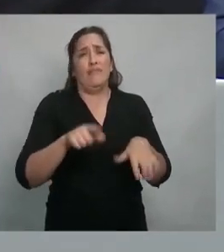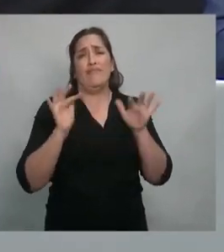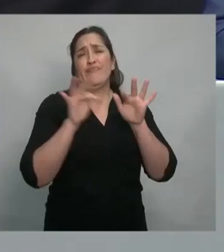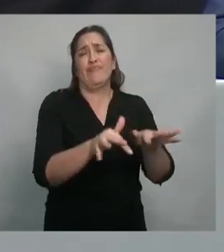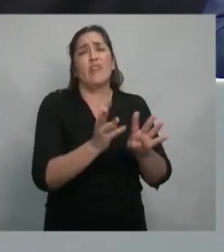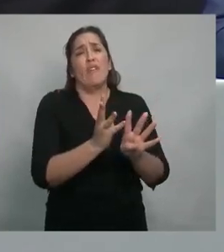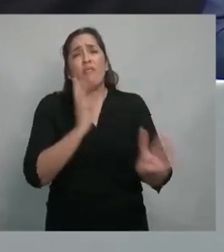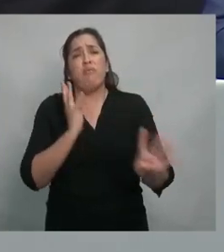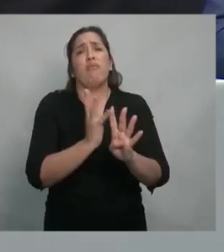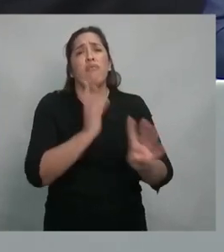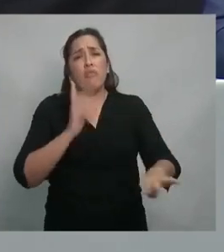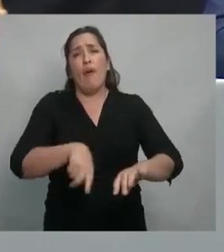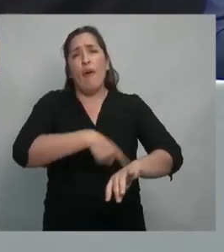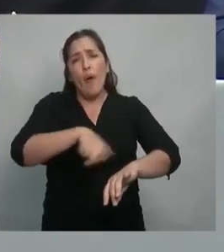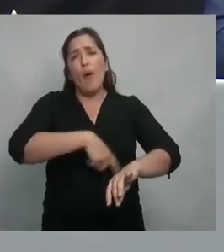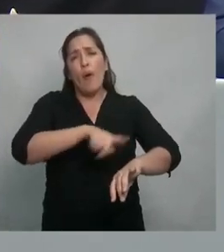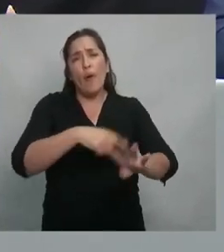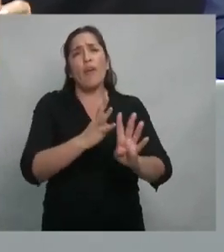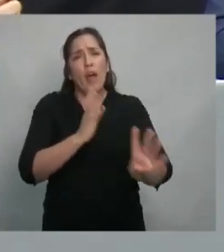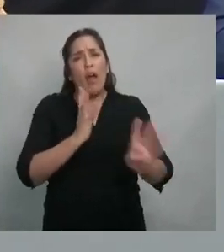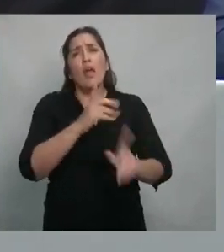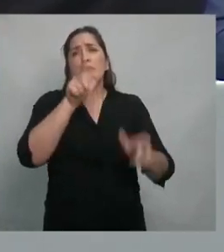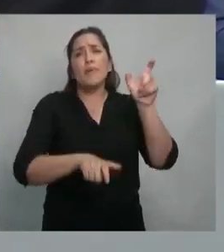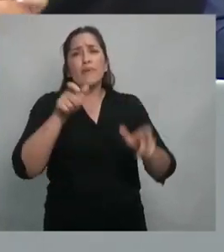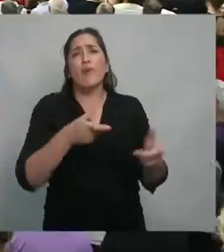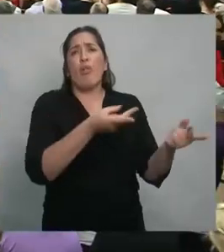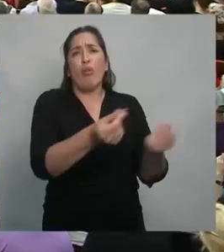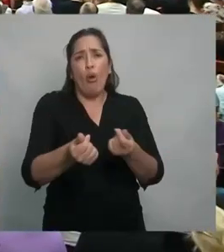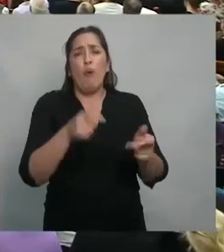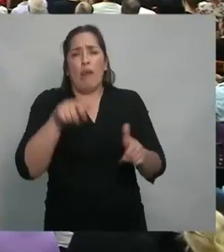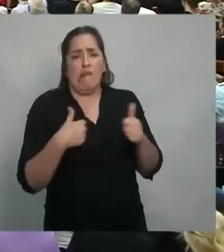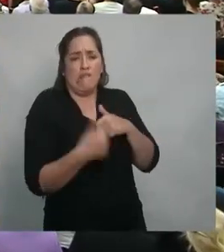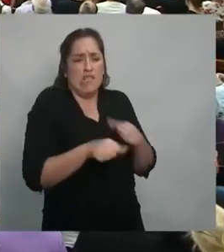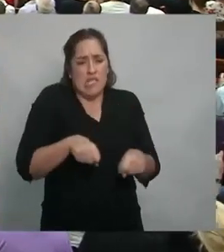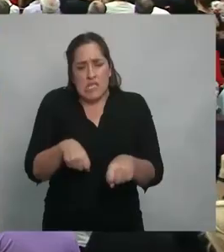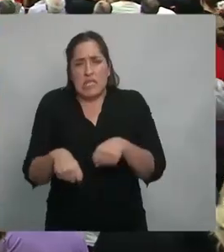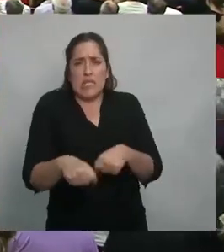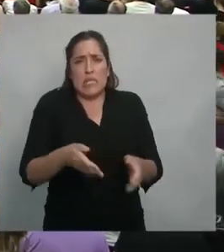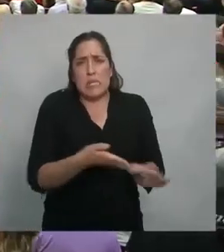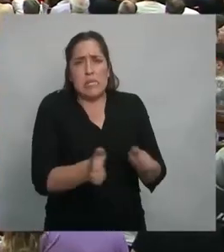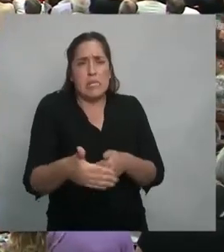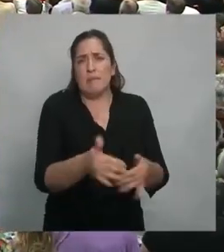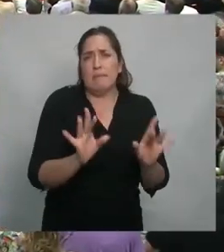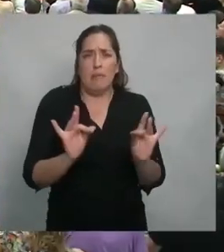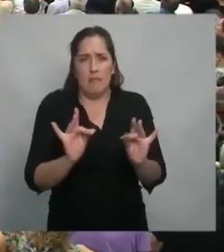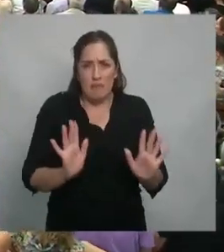colas y horas y horas de colas y la gente se chocaba con los changuitos y demás.